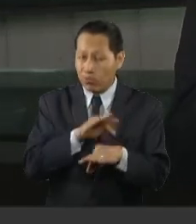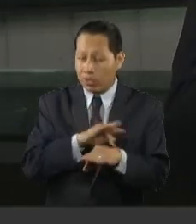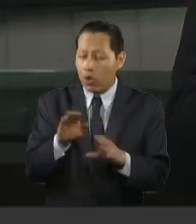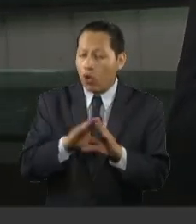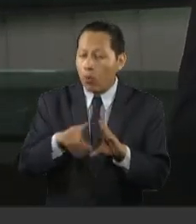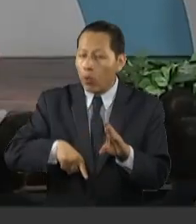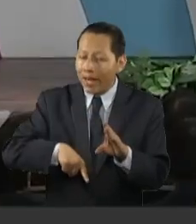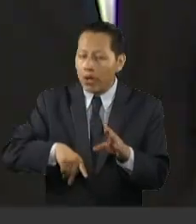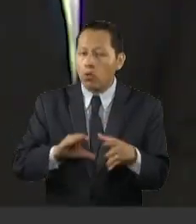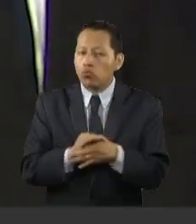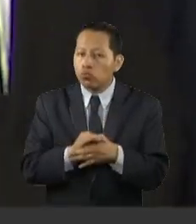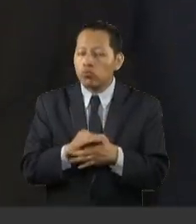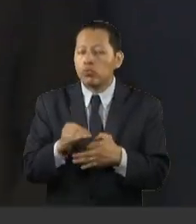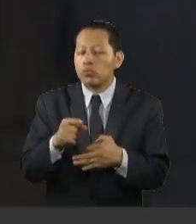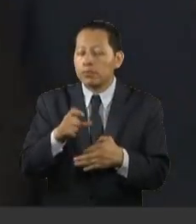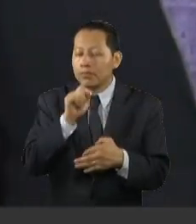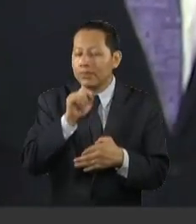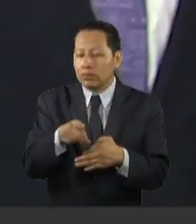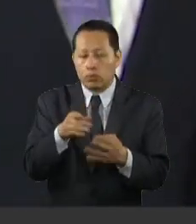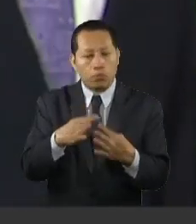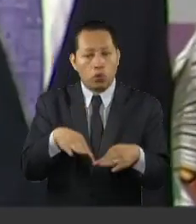gobiernos y del Estado. Vamos a ver.